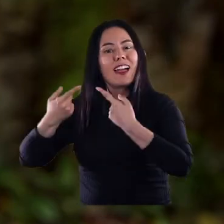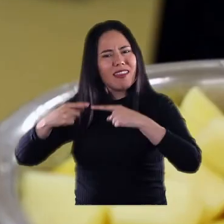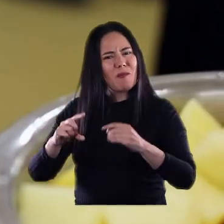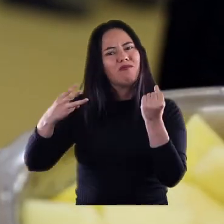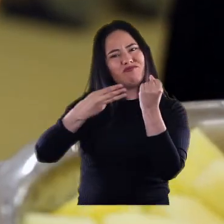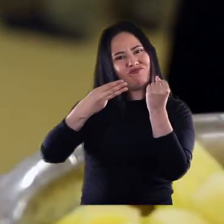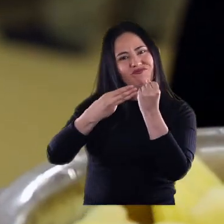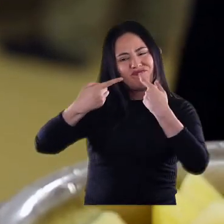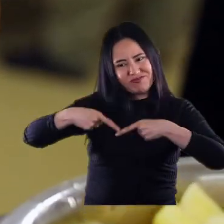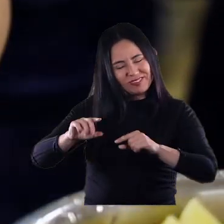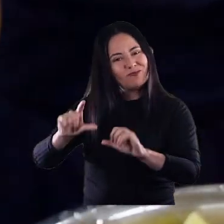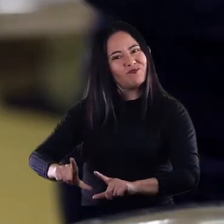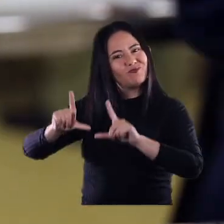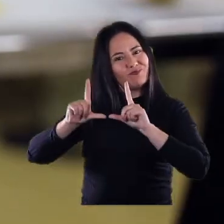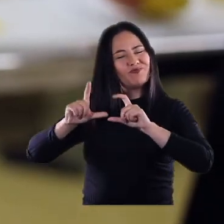titulación del CENI.